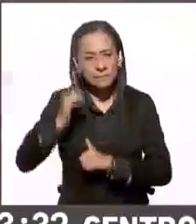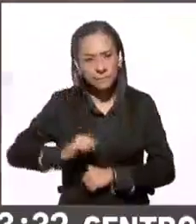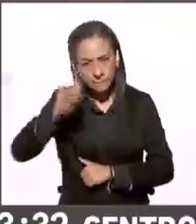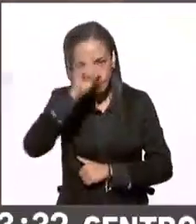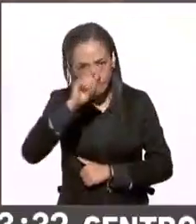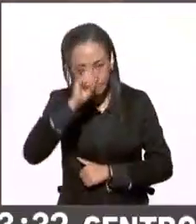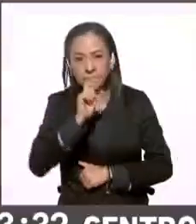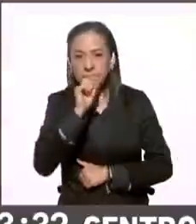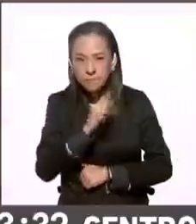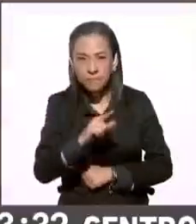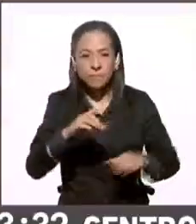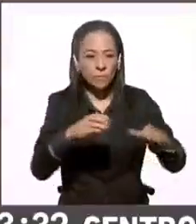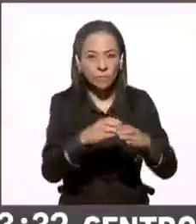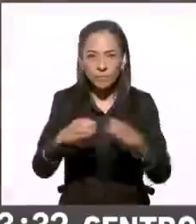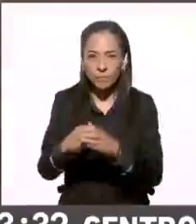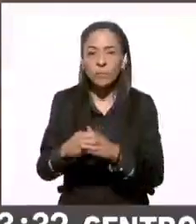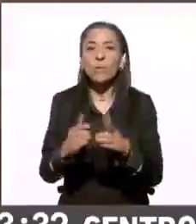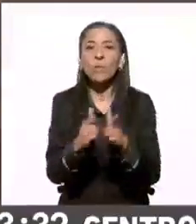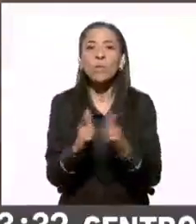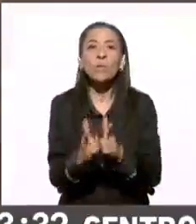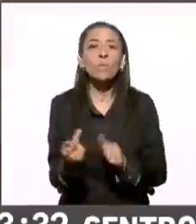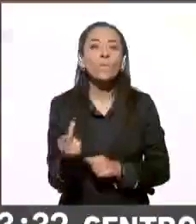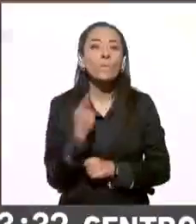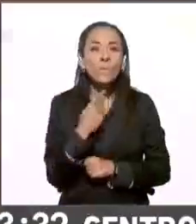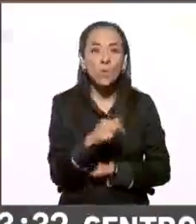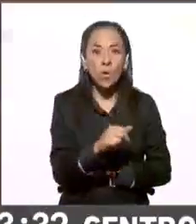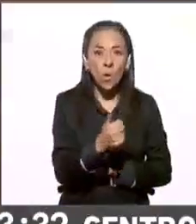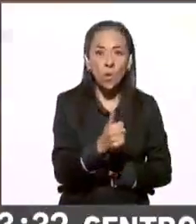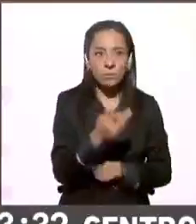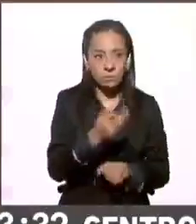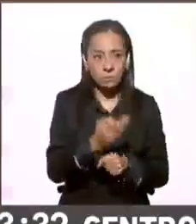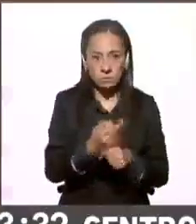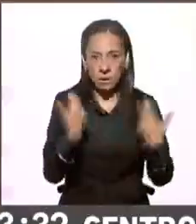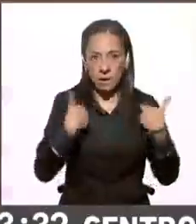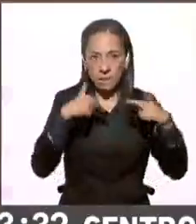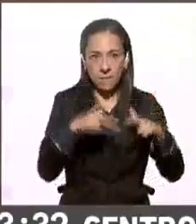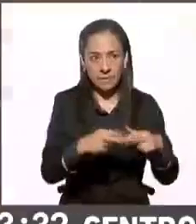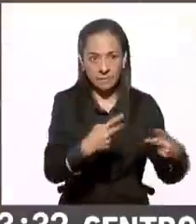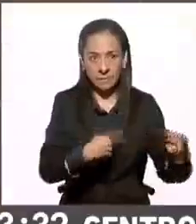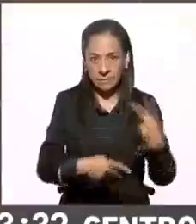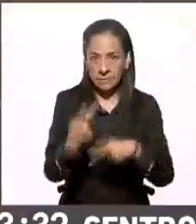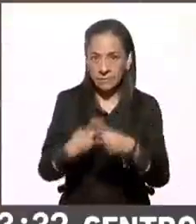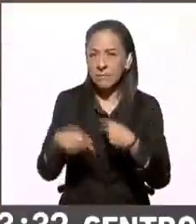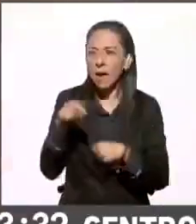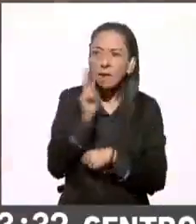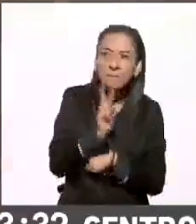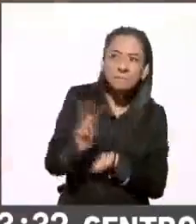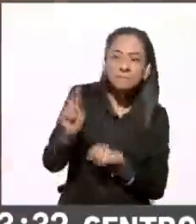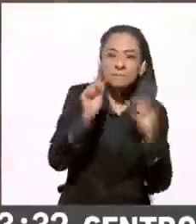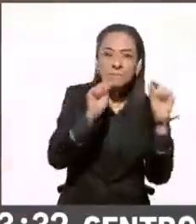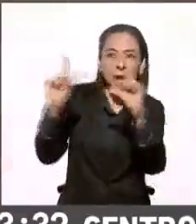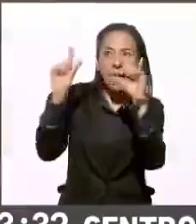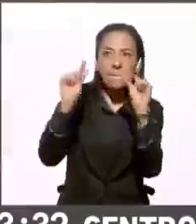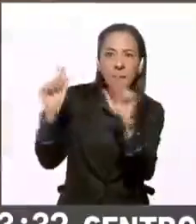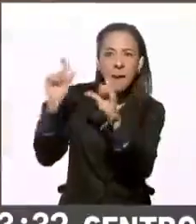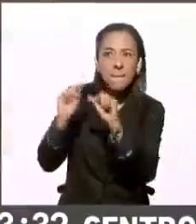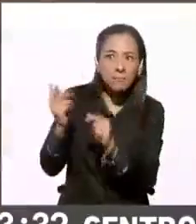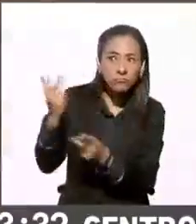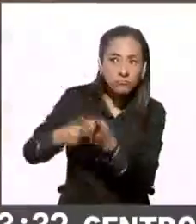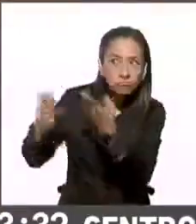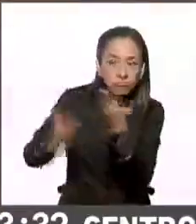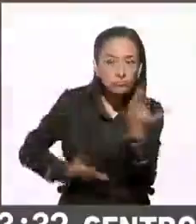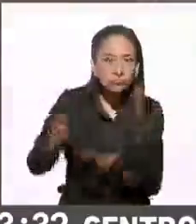partidos políticos que contienden y estamos precisamente aquí a un costado viendo las pantallas, todavía no llegan,